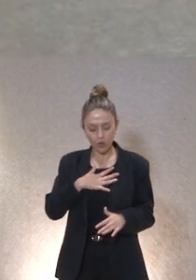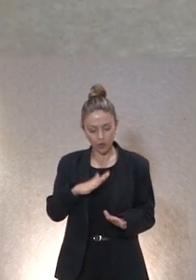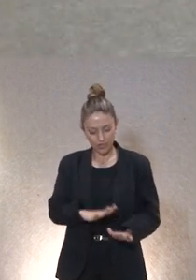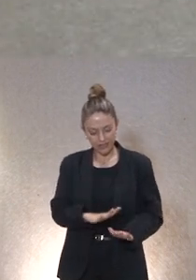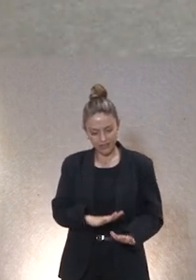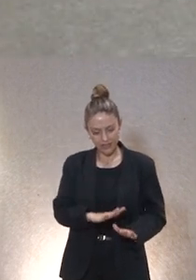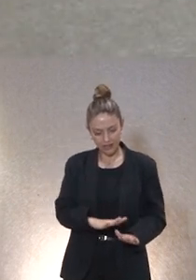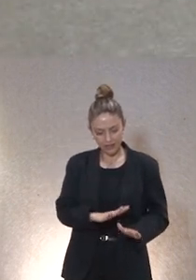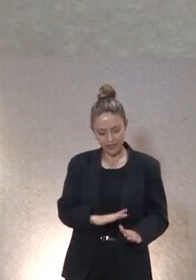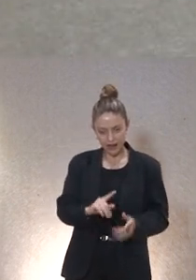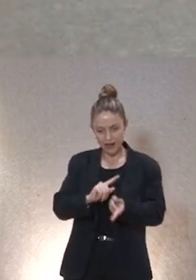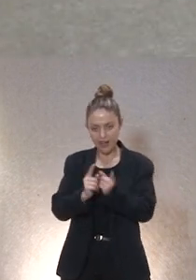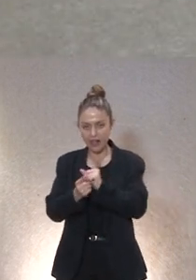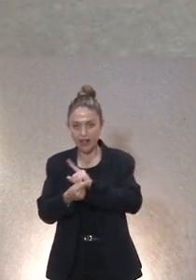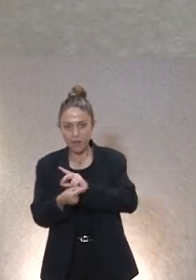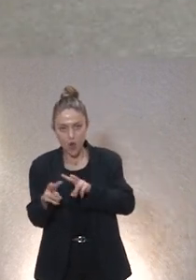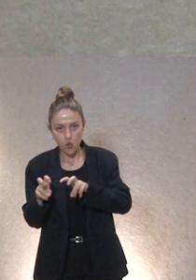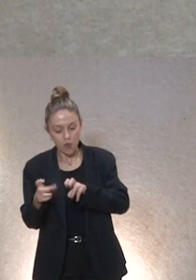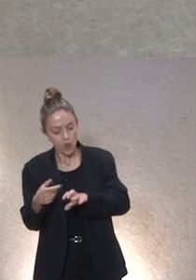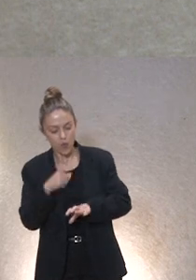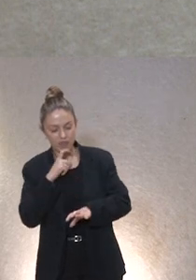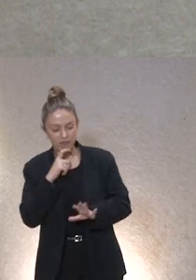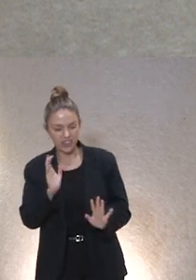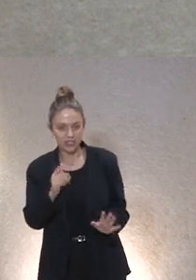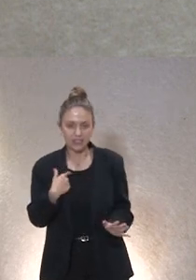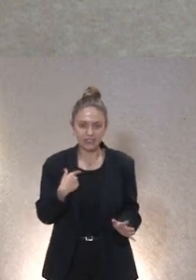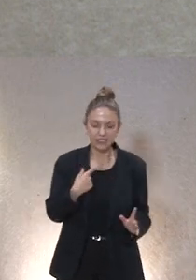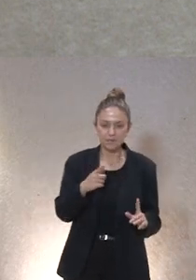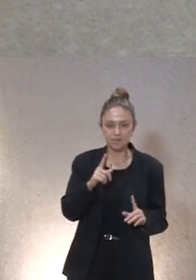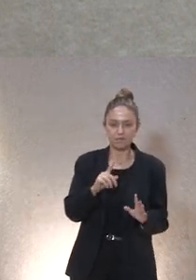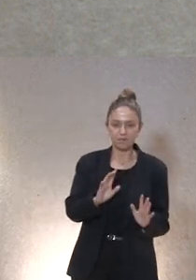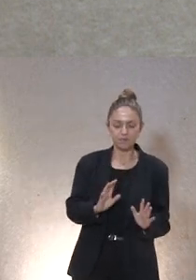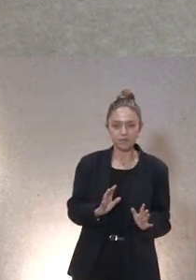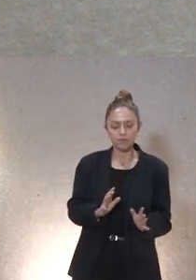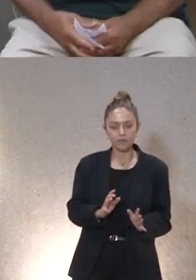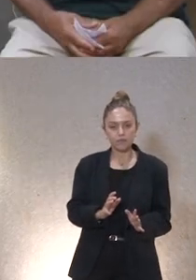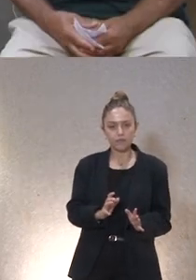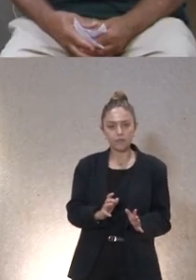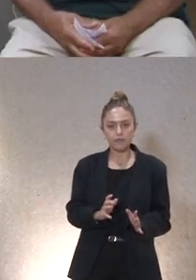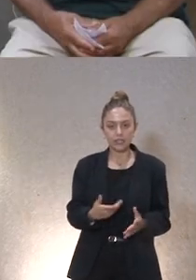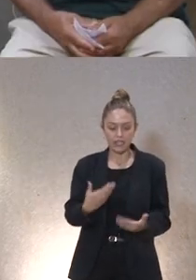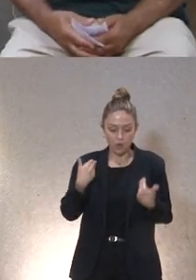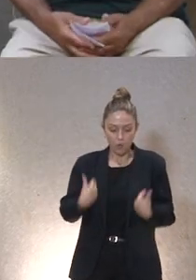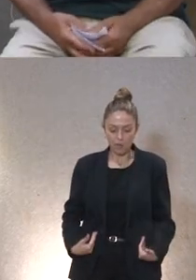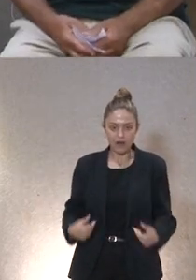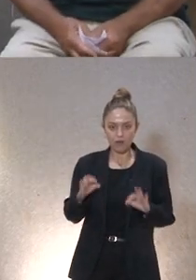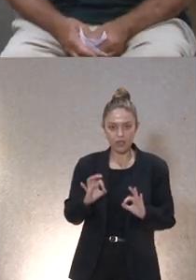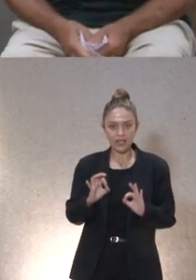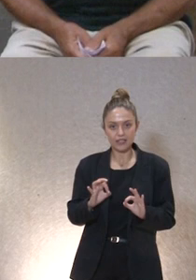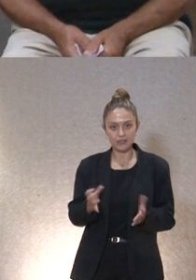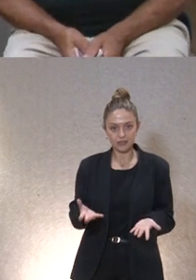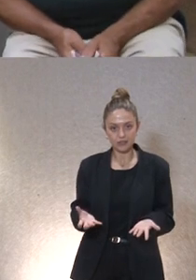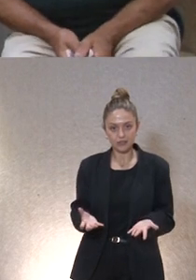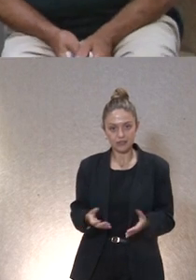más monótono pero sabía lo que tenía que hacer menos problema menos tensión menos atención ¿no? evidentemente es que es muy humano tampoco hay que hacer un